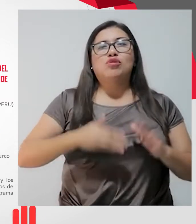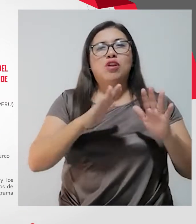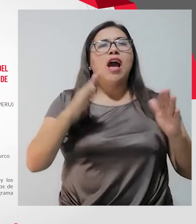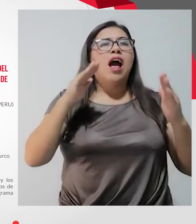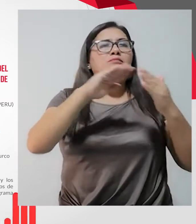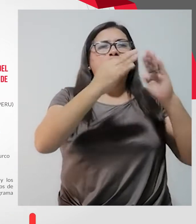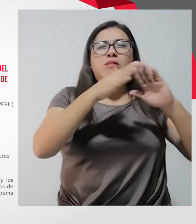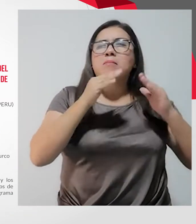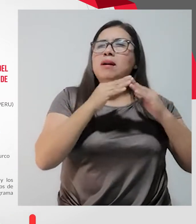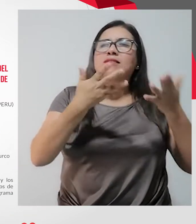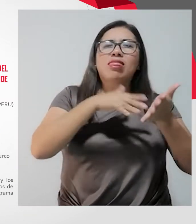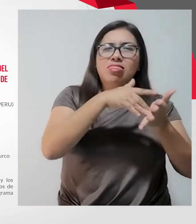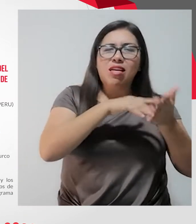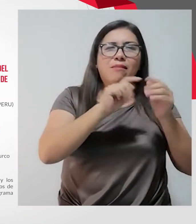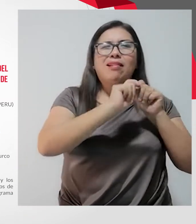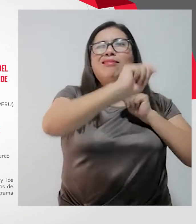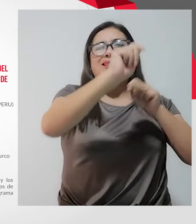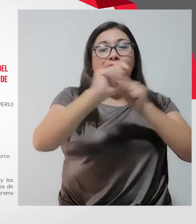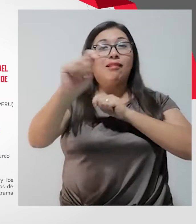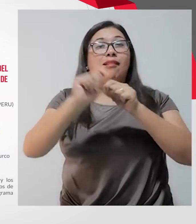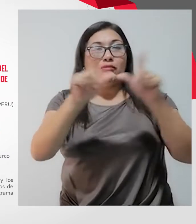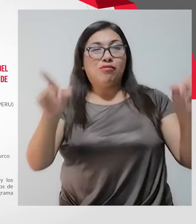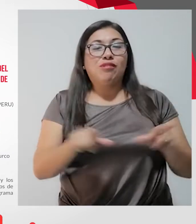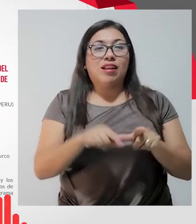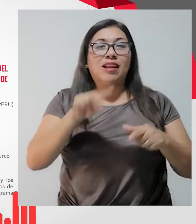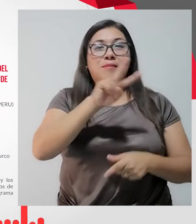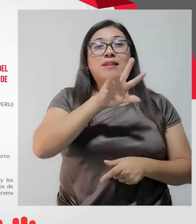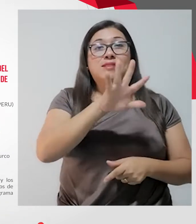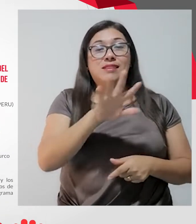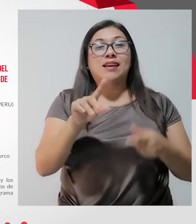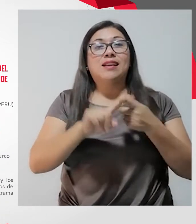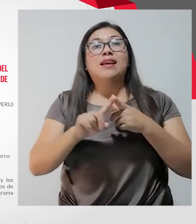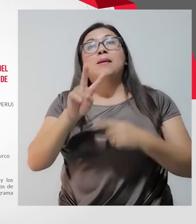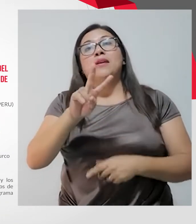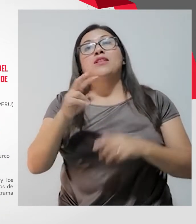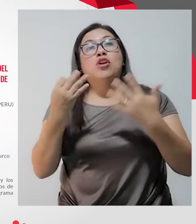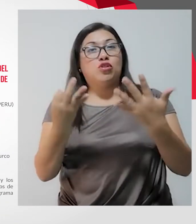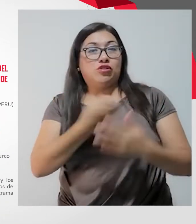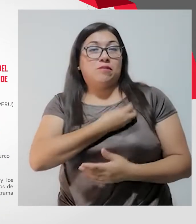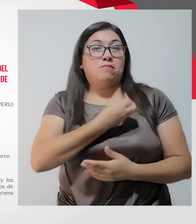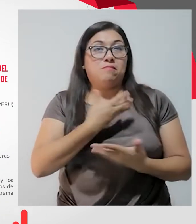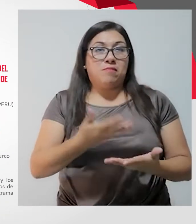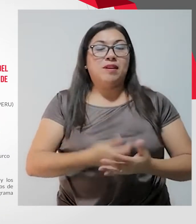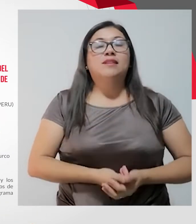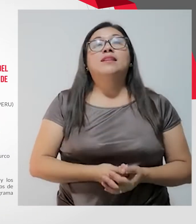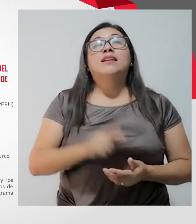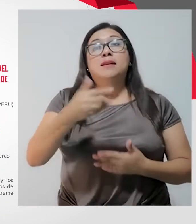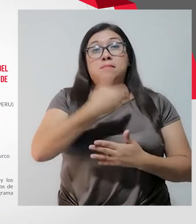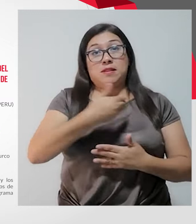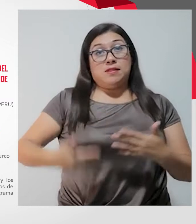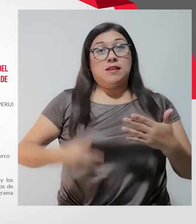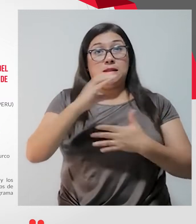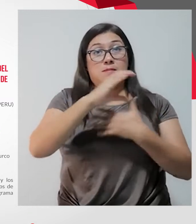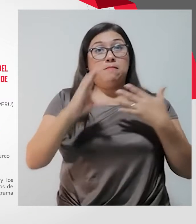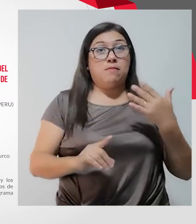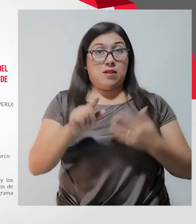vulnerable y alejada de nuestro país. Esto se realizó del 25 al 28 de mayo. El presidente de Conadis, Marco